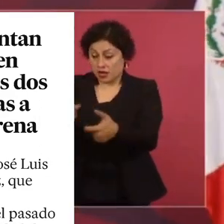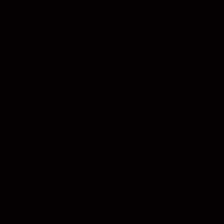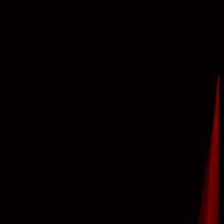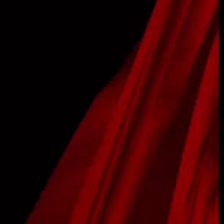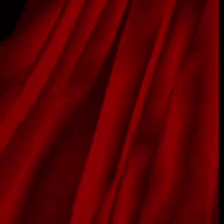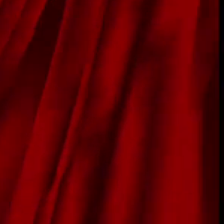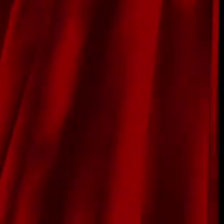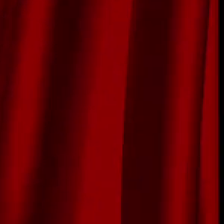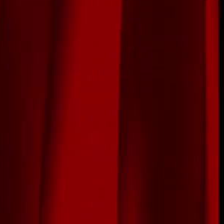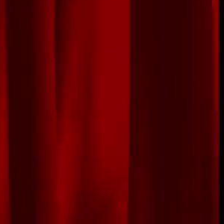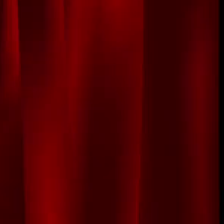la violencia.